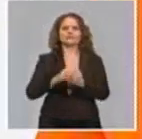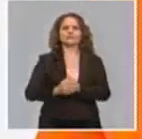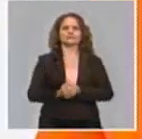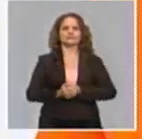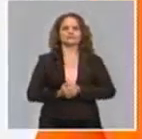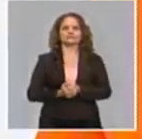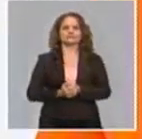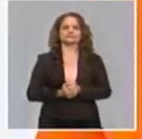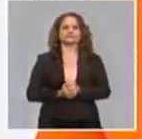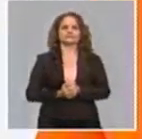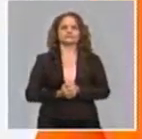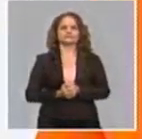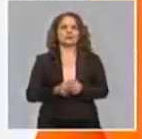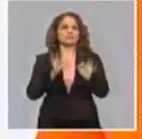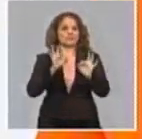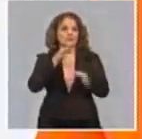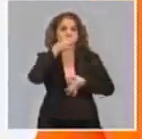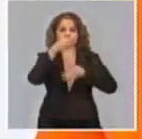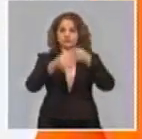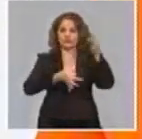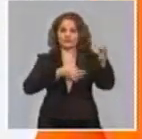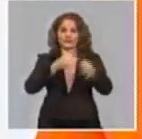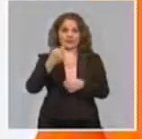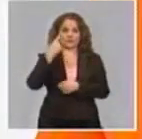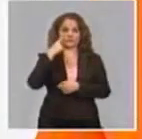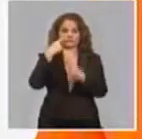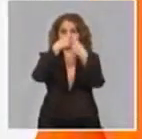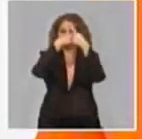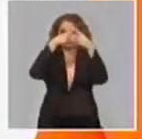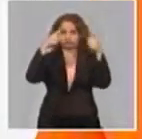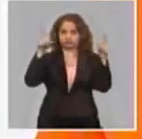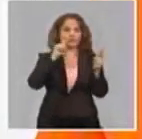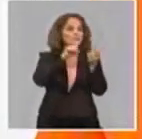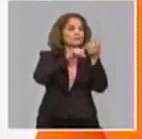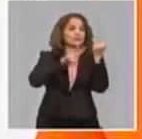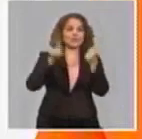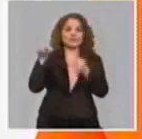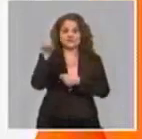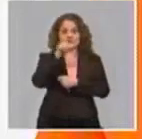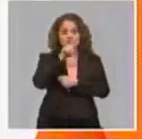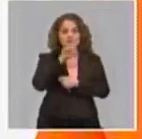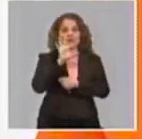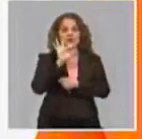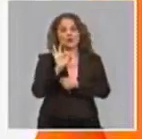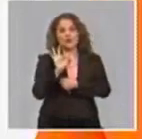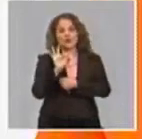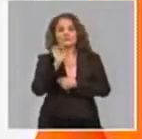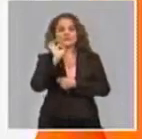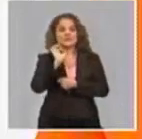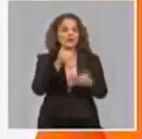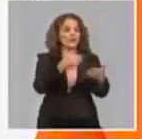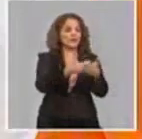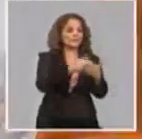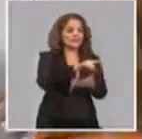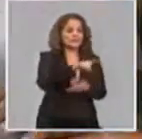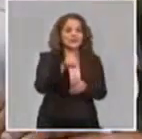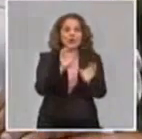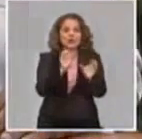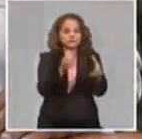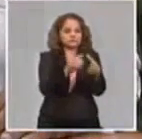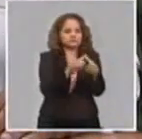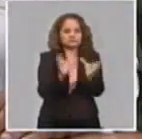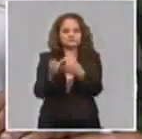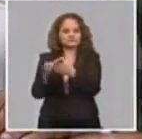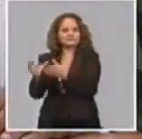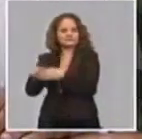explicando aquí se ve a nivel de territorio, a nivel de empresa y a nivel de unidades básicas económicas en cada uno de